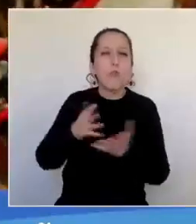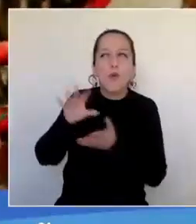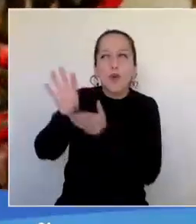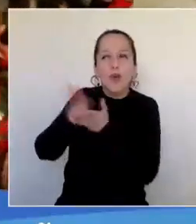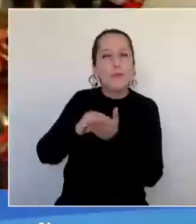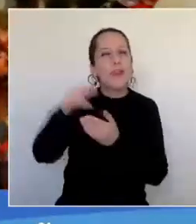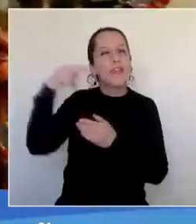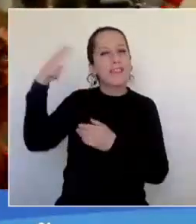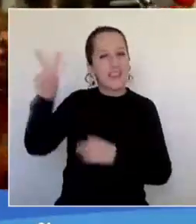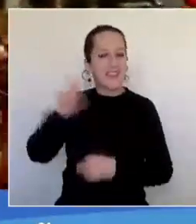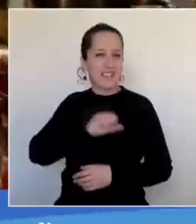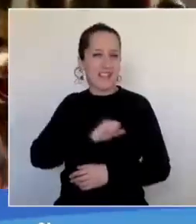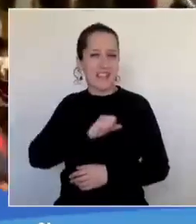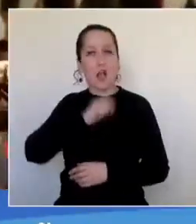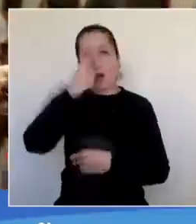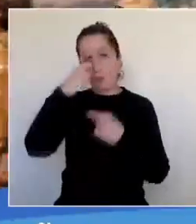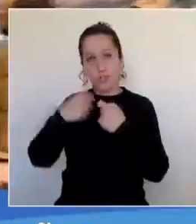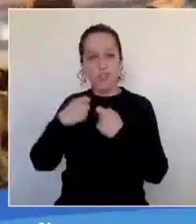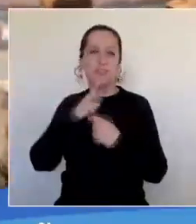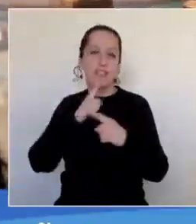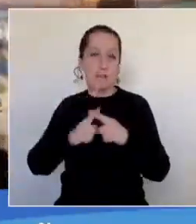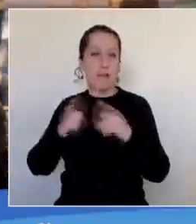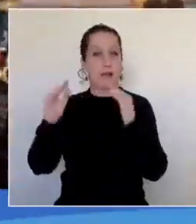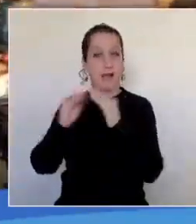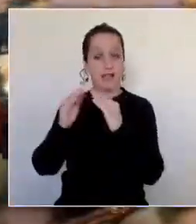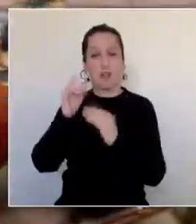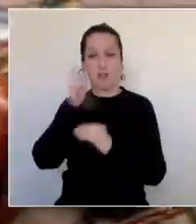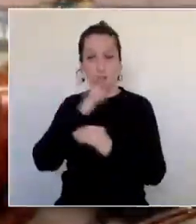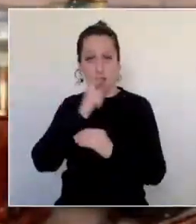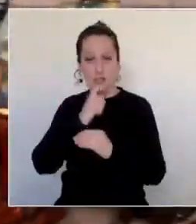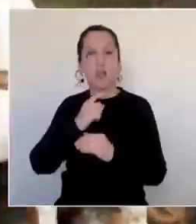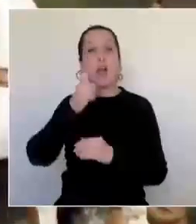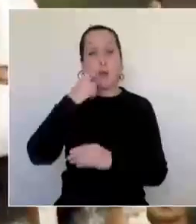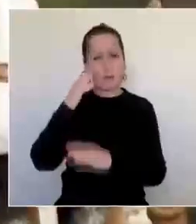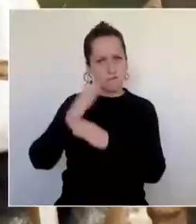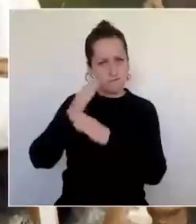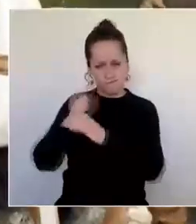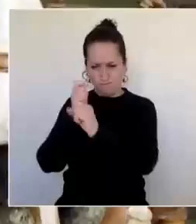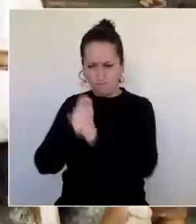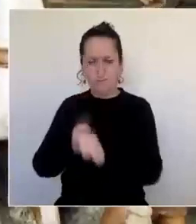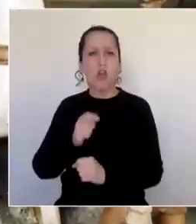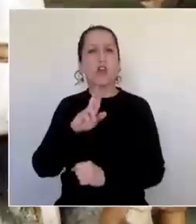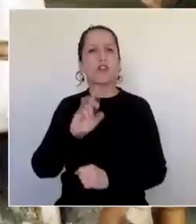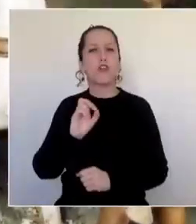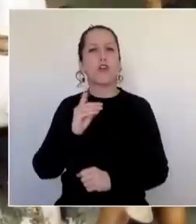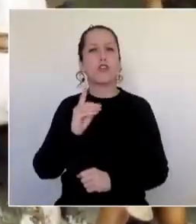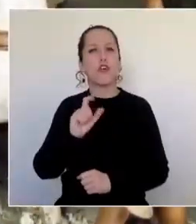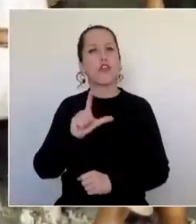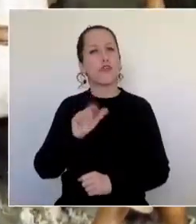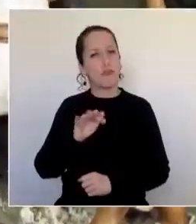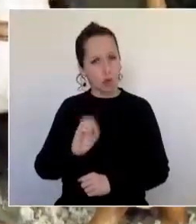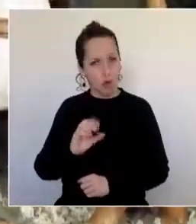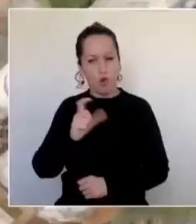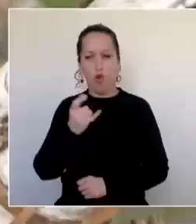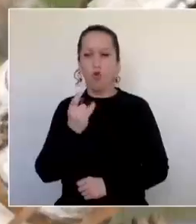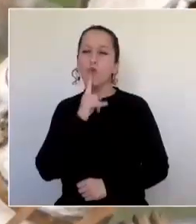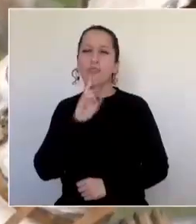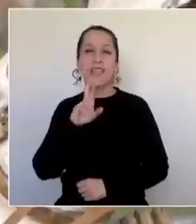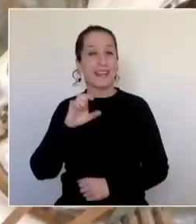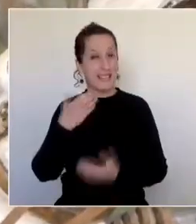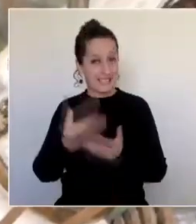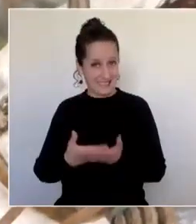los dioramas del Museo Casa Colorado en Santiago hechos por el artista y tallador en madera Rodolfo Gutiérrez Schuérter, conocido como